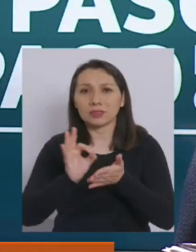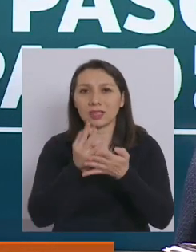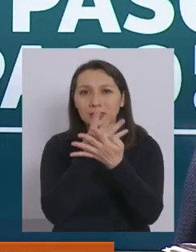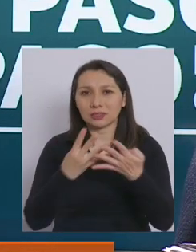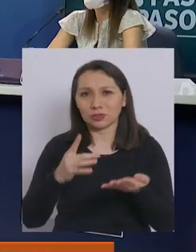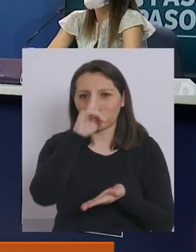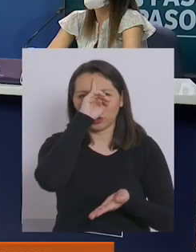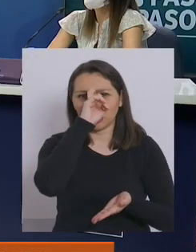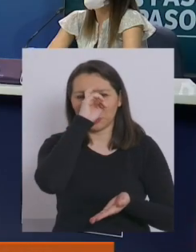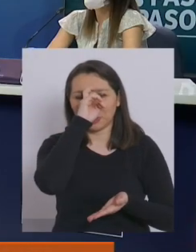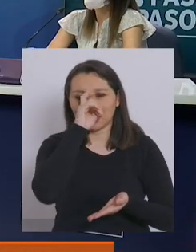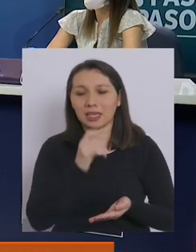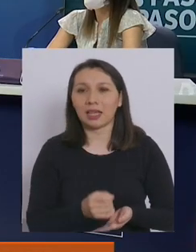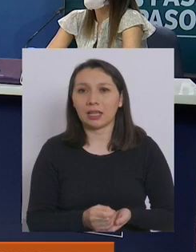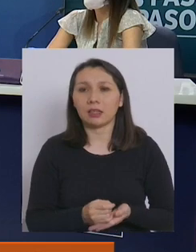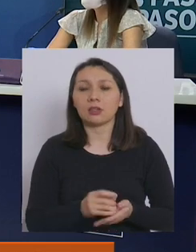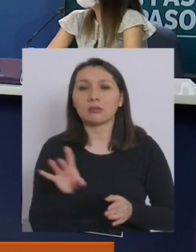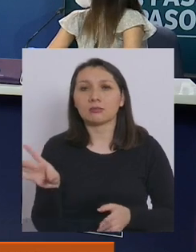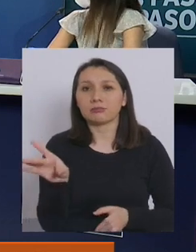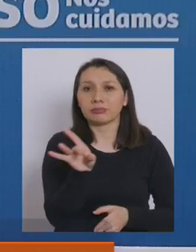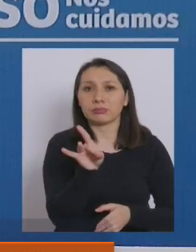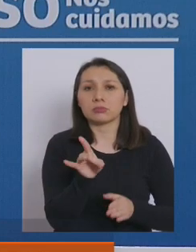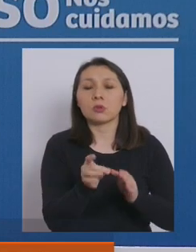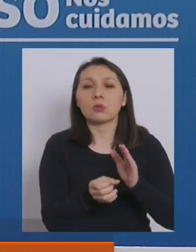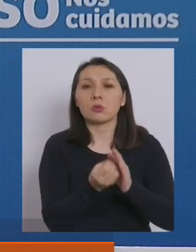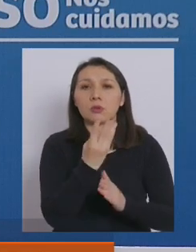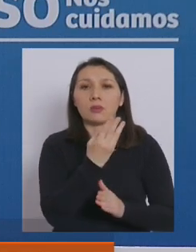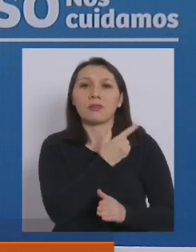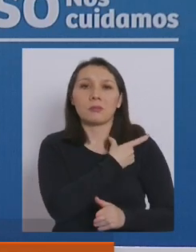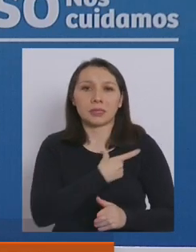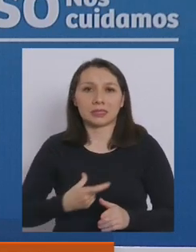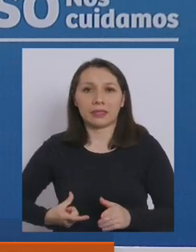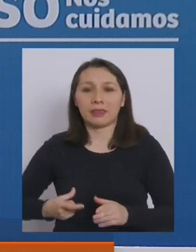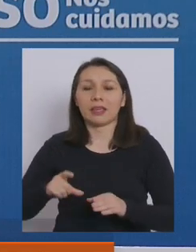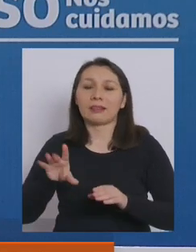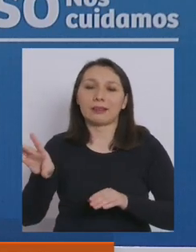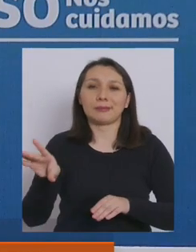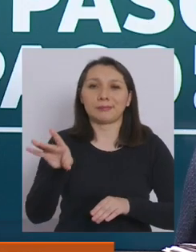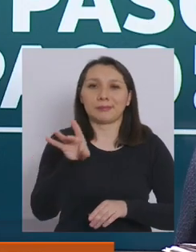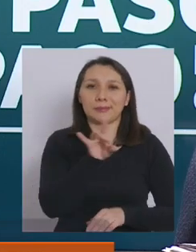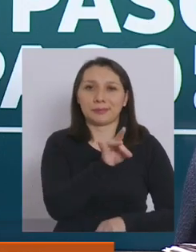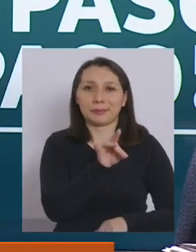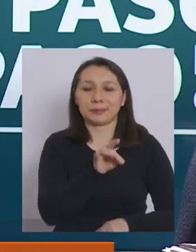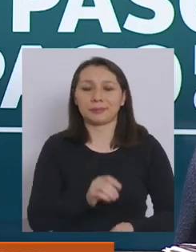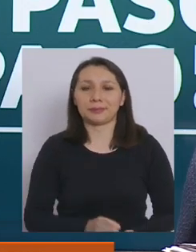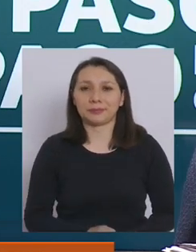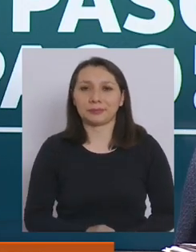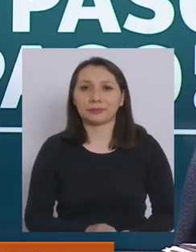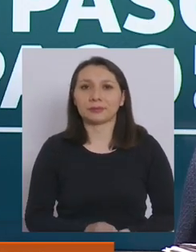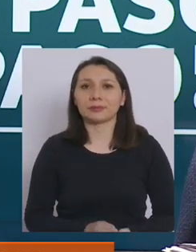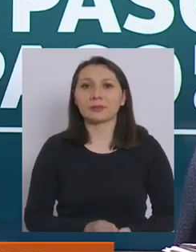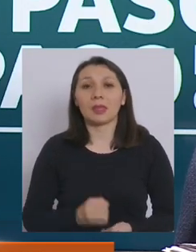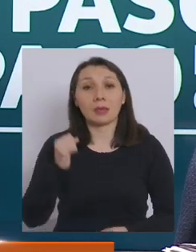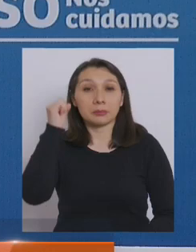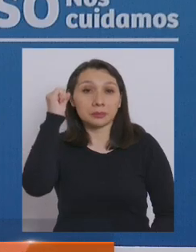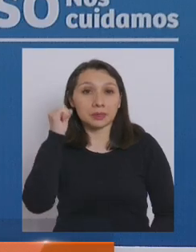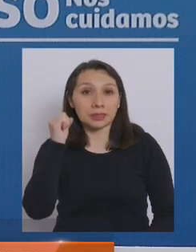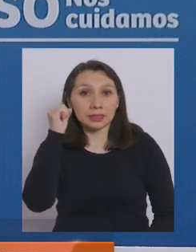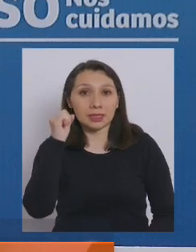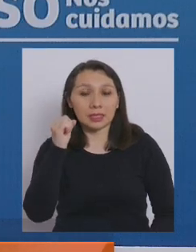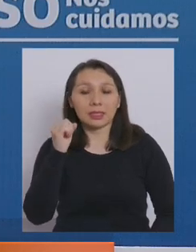Asistenciales, nombrado por el Presidente de la República, don Sebastián Piñera.